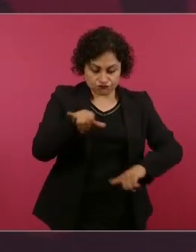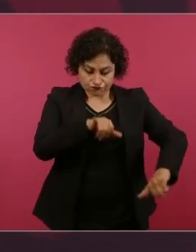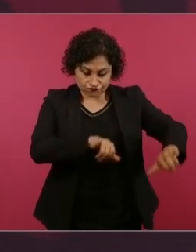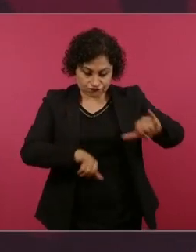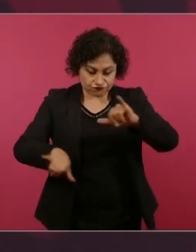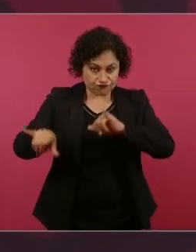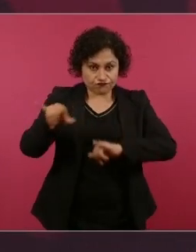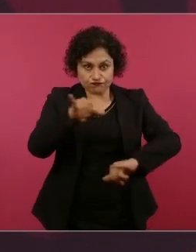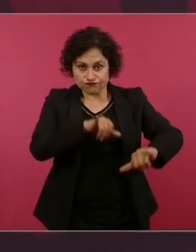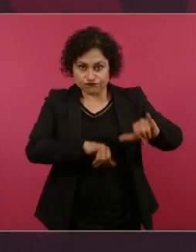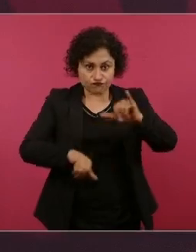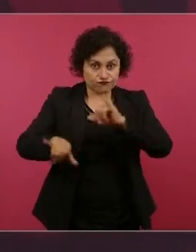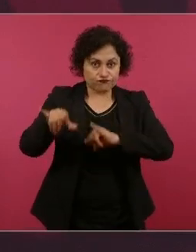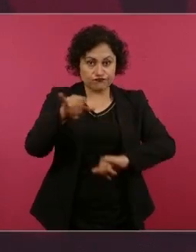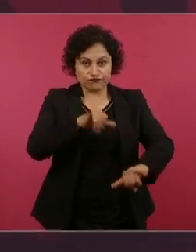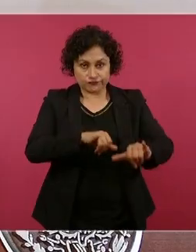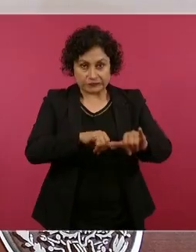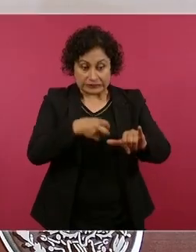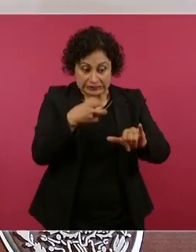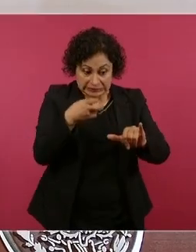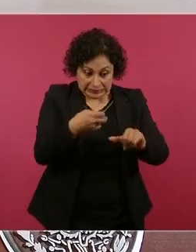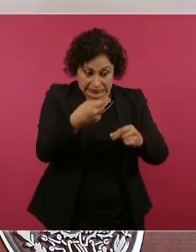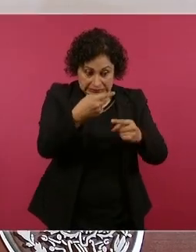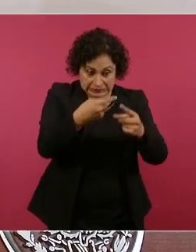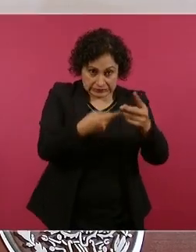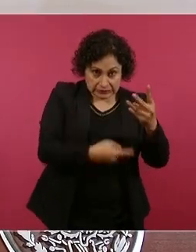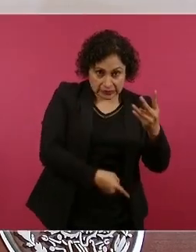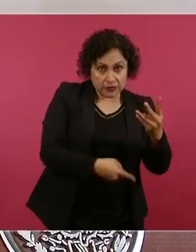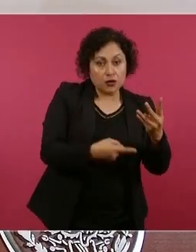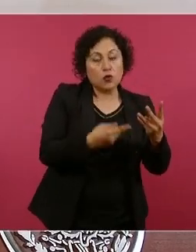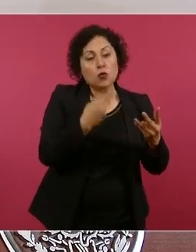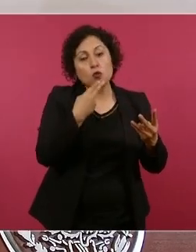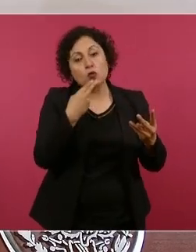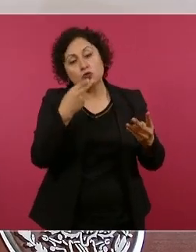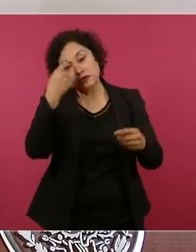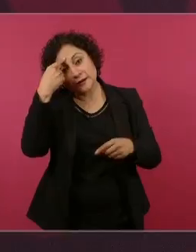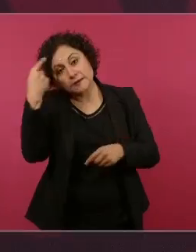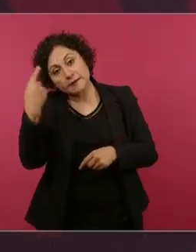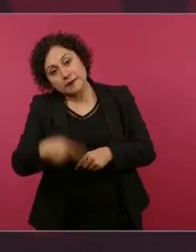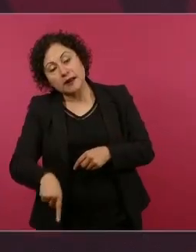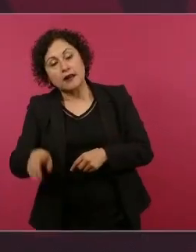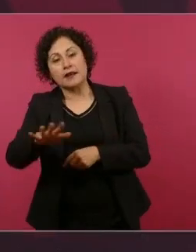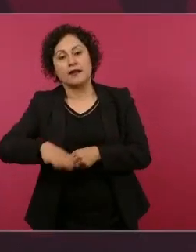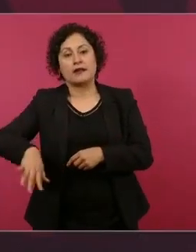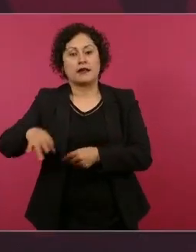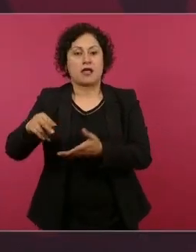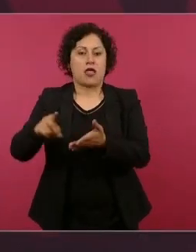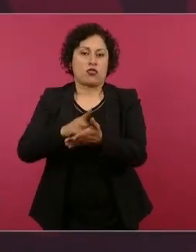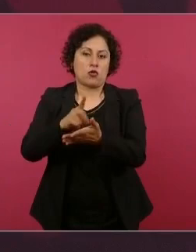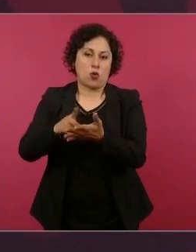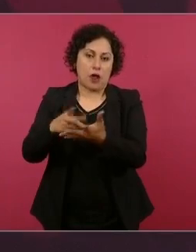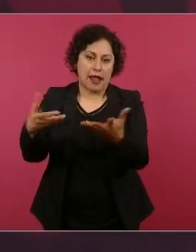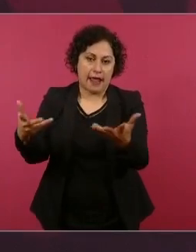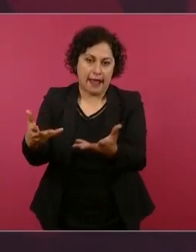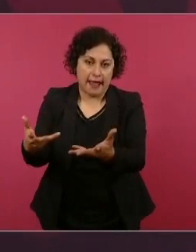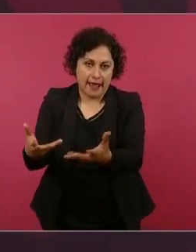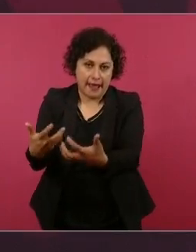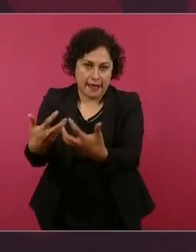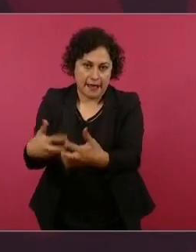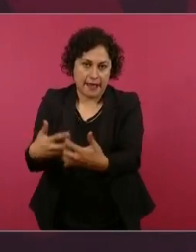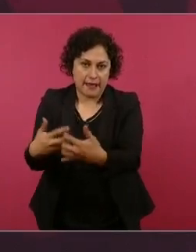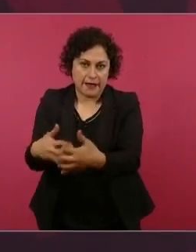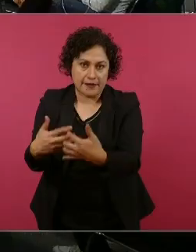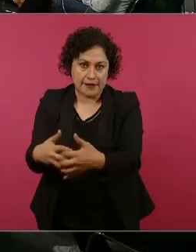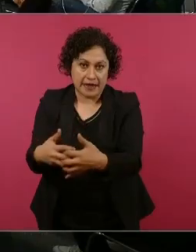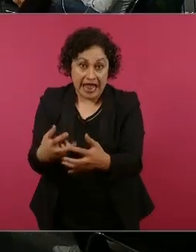para la elaboración de drogas. Y ellos están haciendo muy